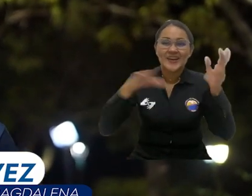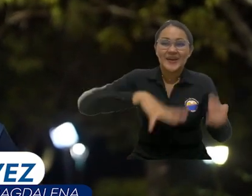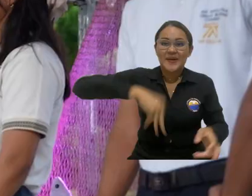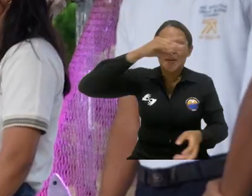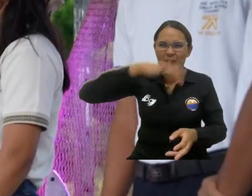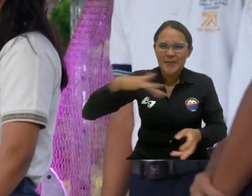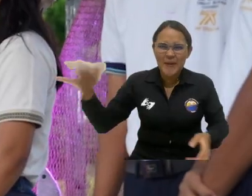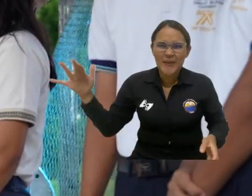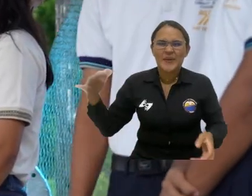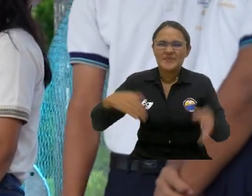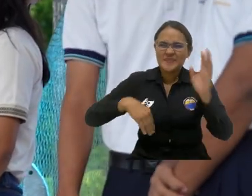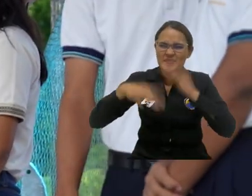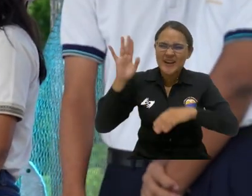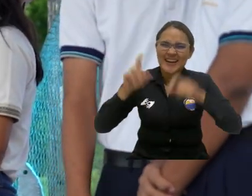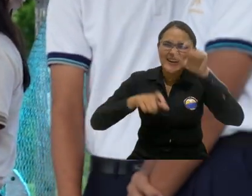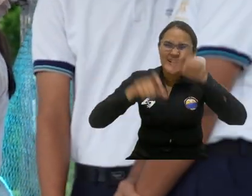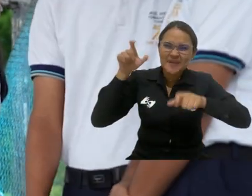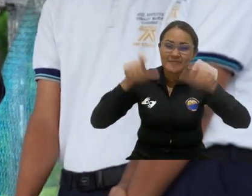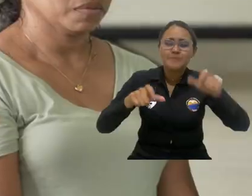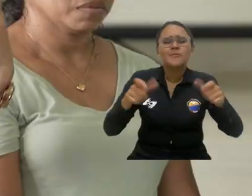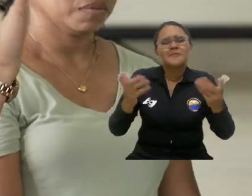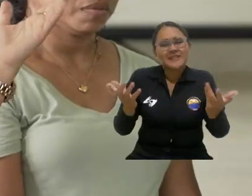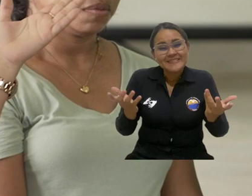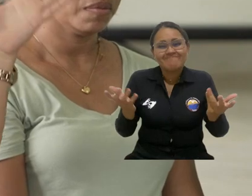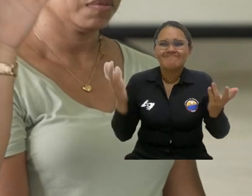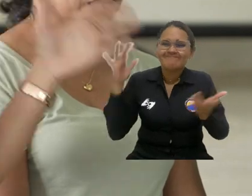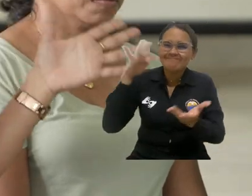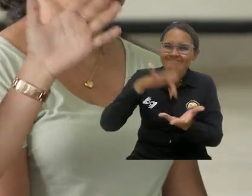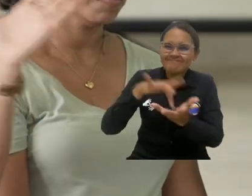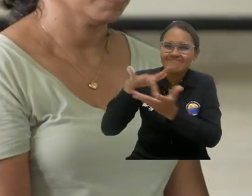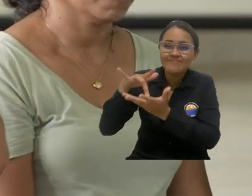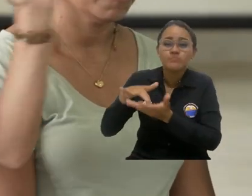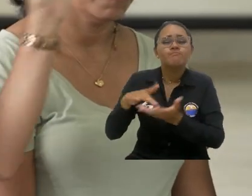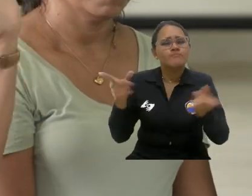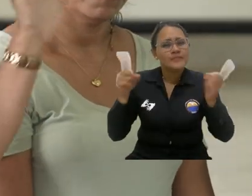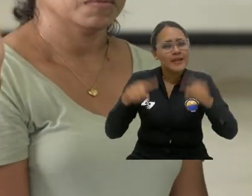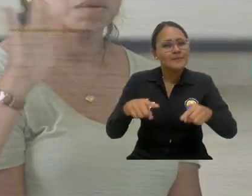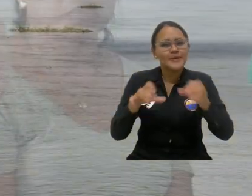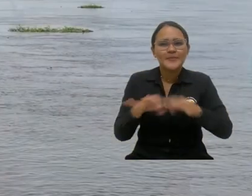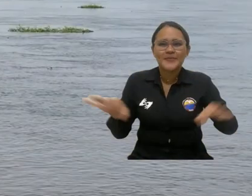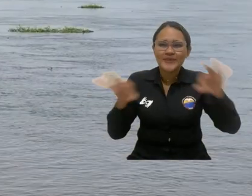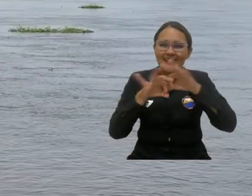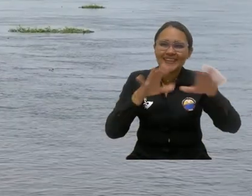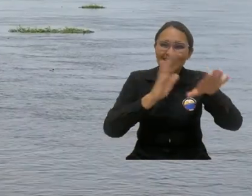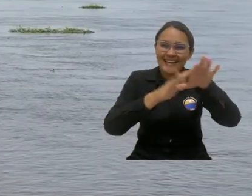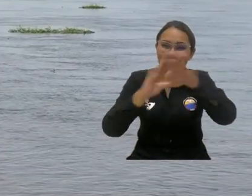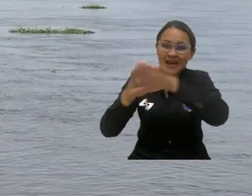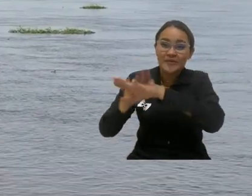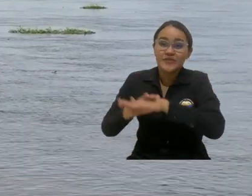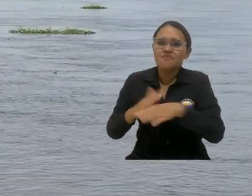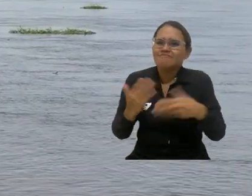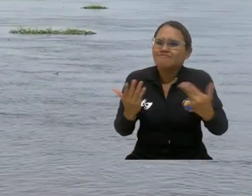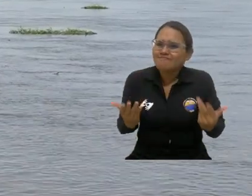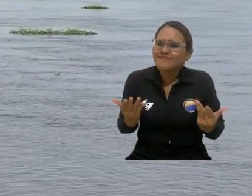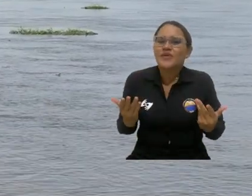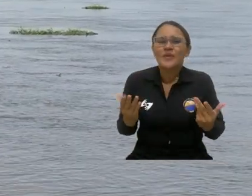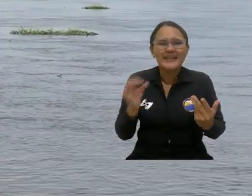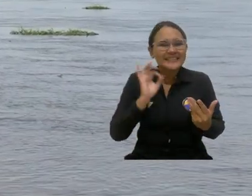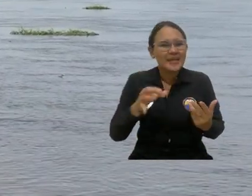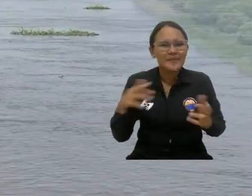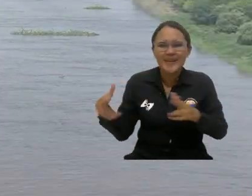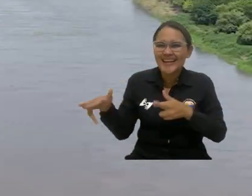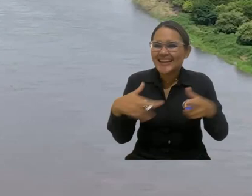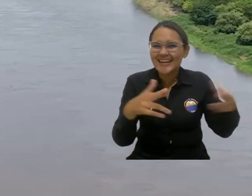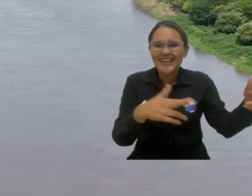interactuar con los pobladores pero también a traer un mensaje... ...de importancia y trascendencia que alrededor del río debe